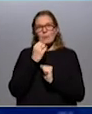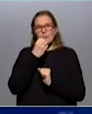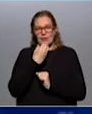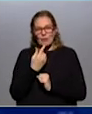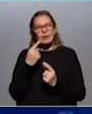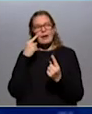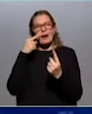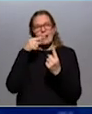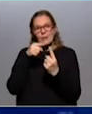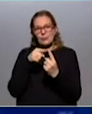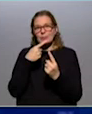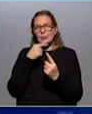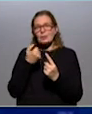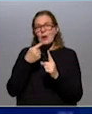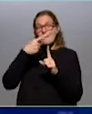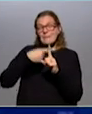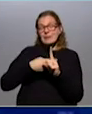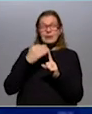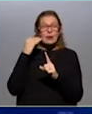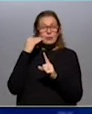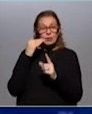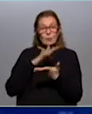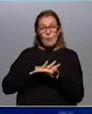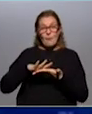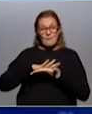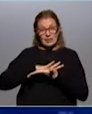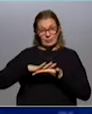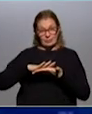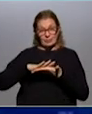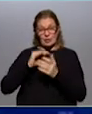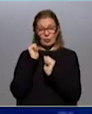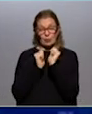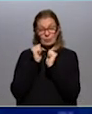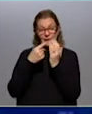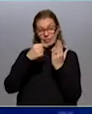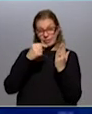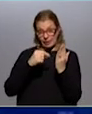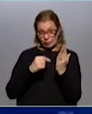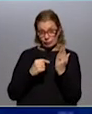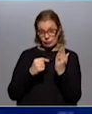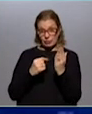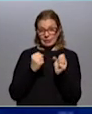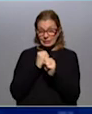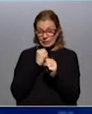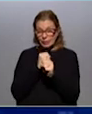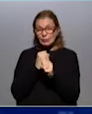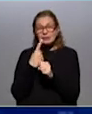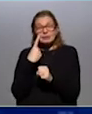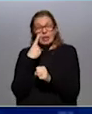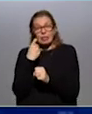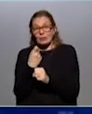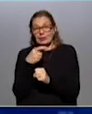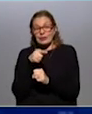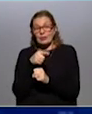apuntan a que el mes de abril habría sido como un piso para la actividad, y estos datos del mercado laboral lo que te están dando la pauta de que eso